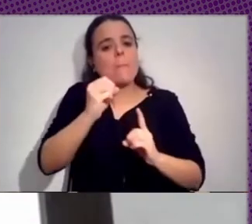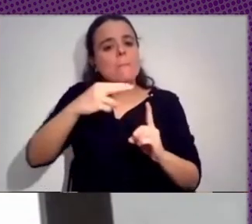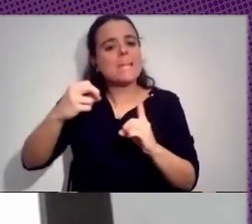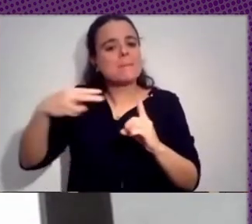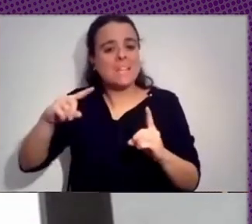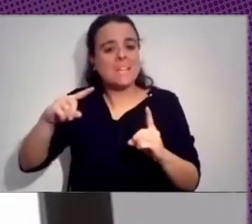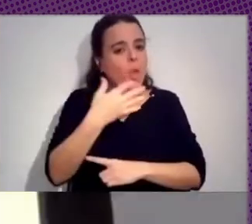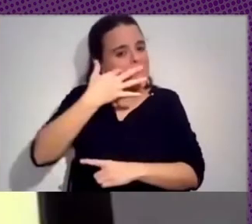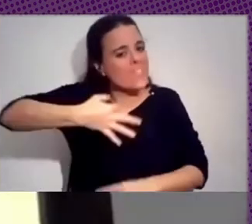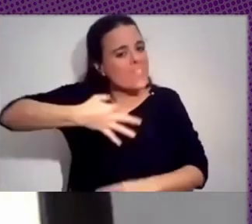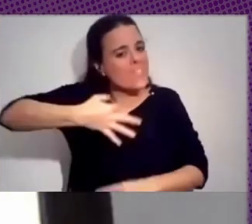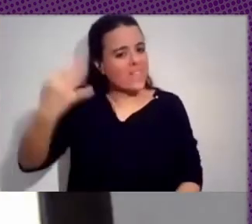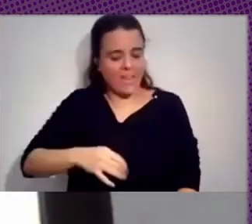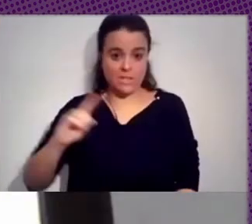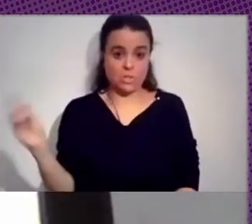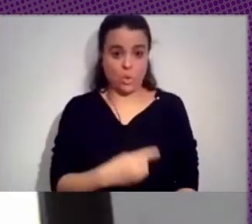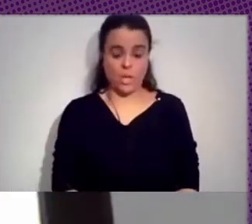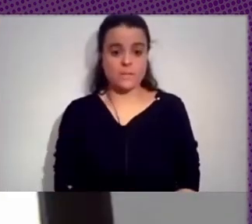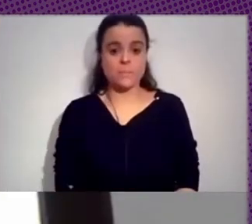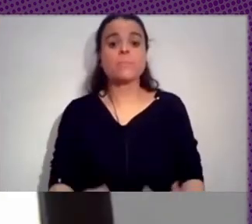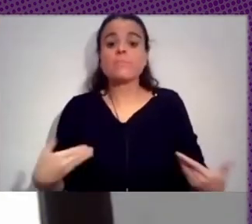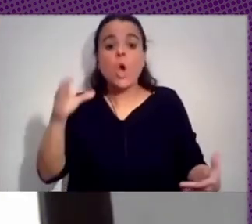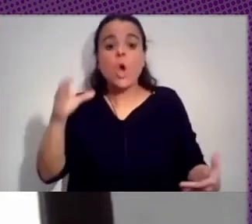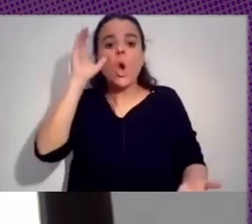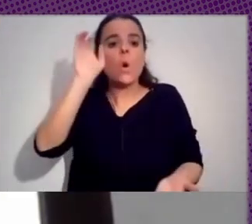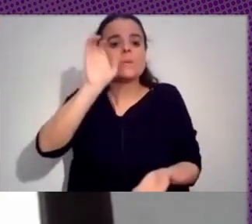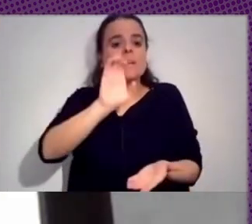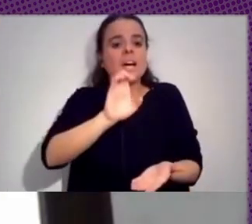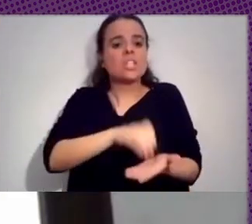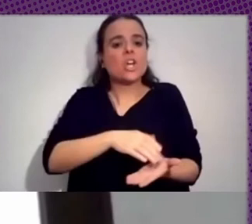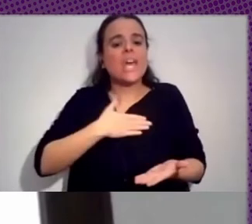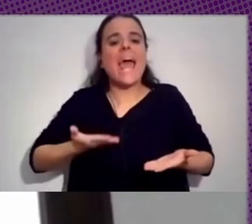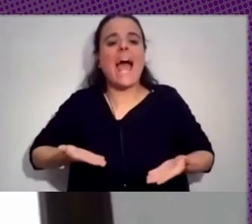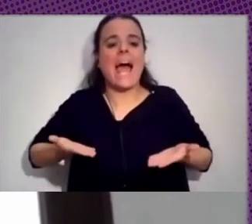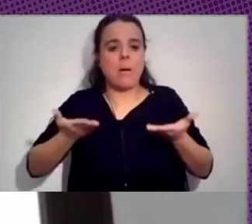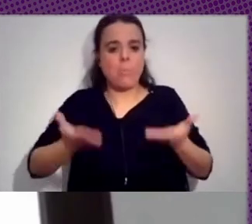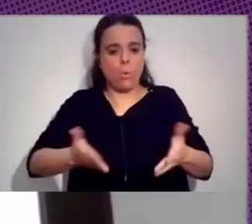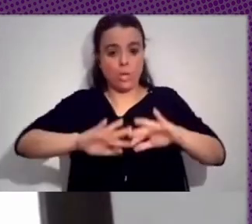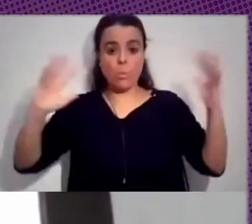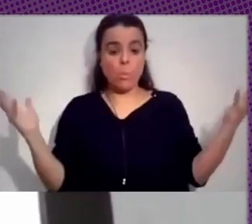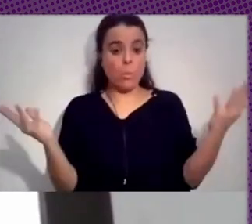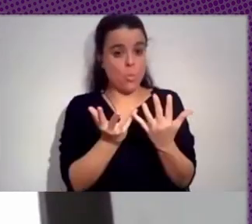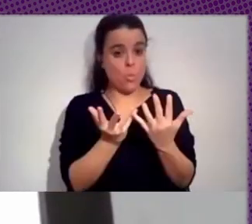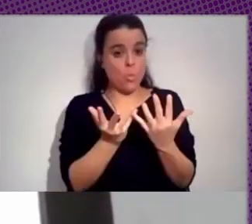verdades. Y frente a eso el observatorio quiere ser un pequeño aporte en un mundo donde cuando